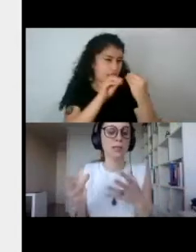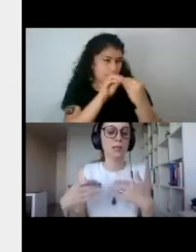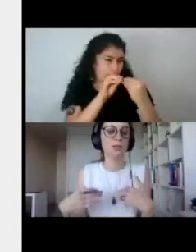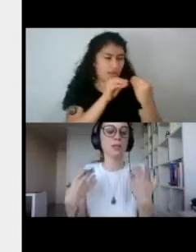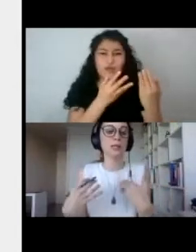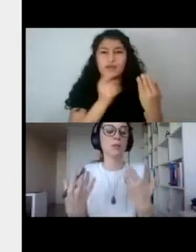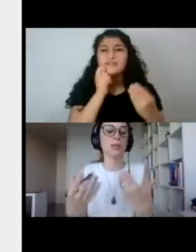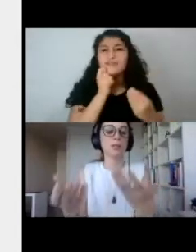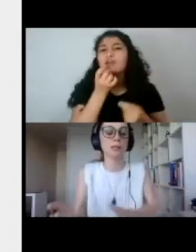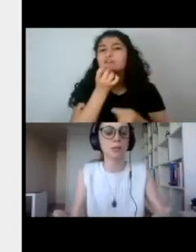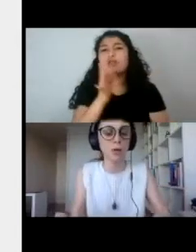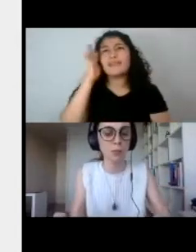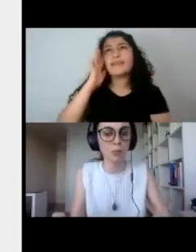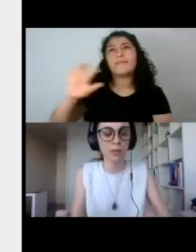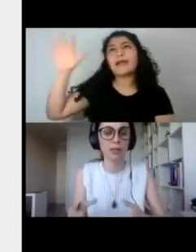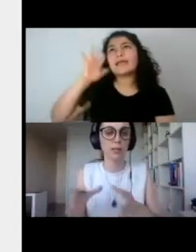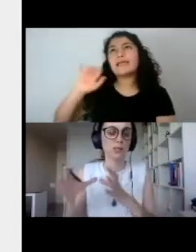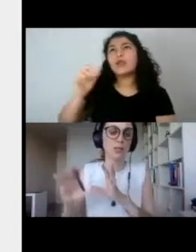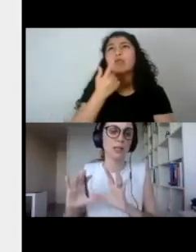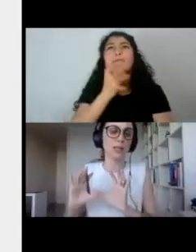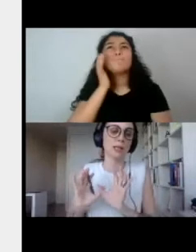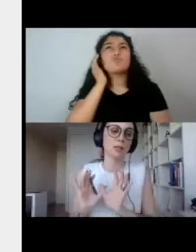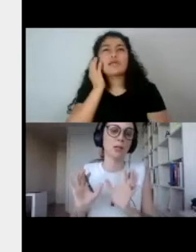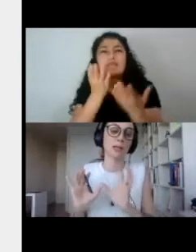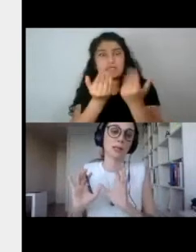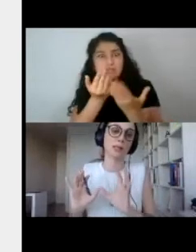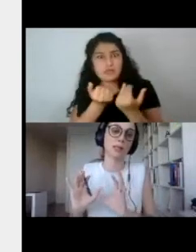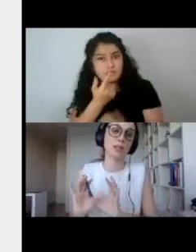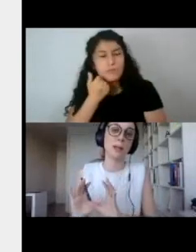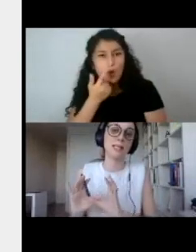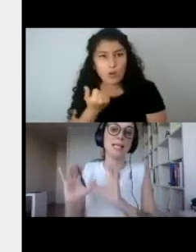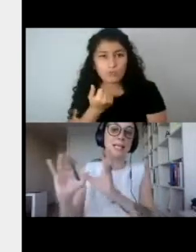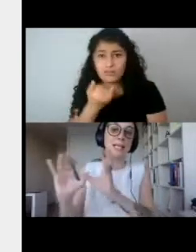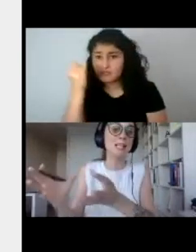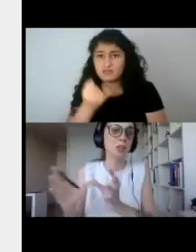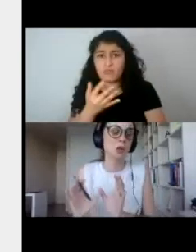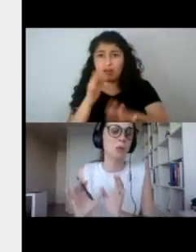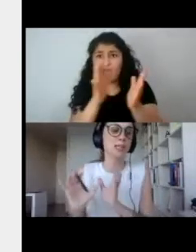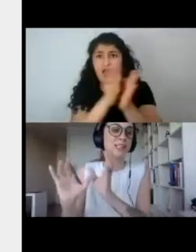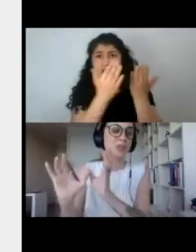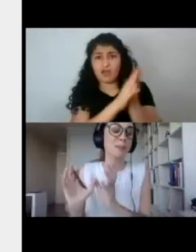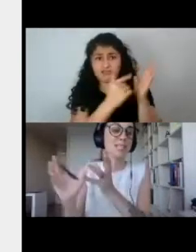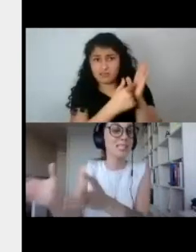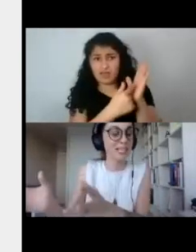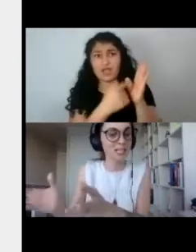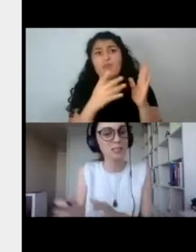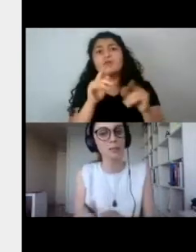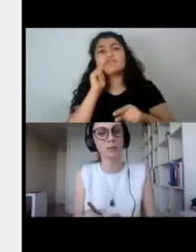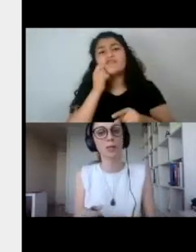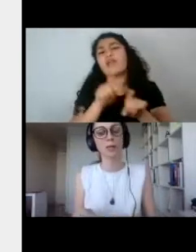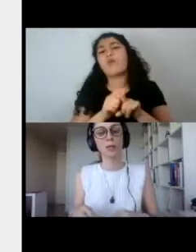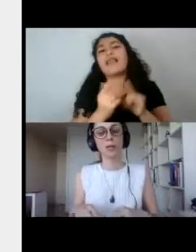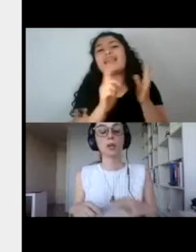de este imaginario de La mujer necesita un hombre, en el caso de la literatura que ha sido llamada Chic Lit, ¿no? Como literatura para chicas,